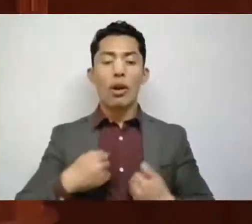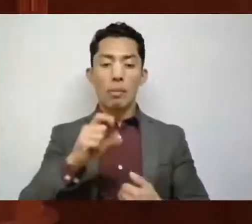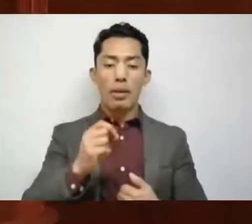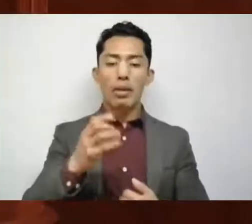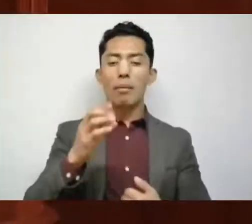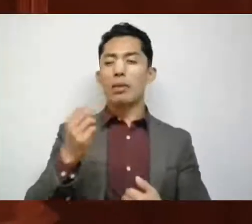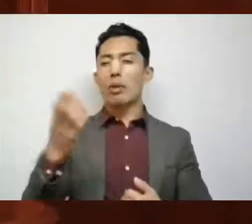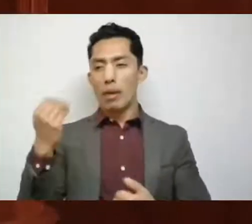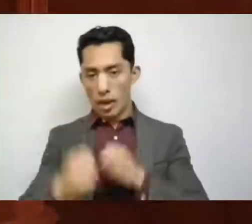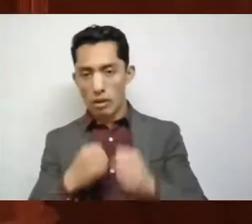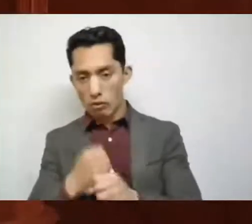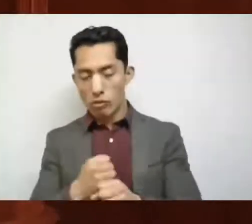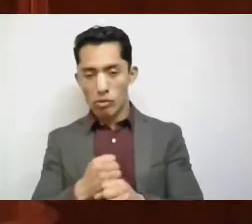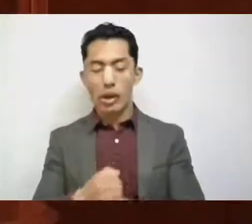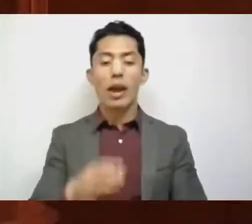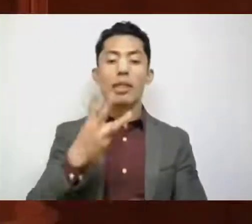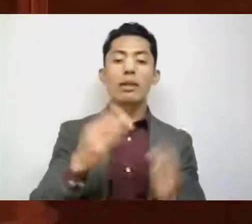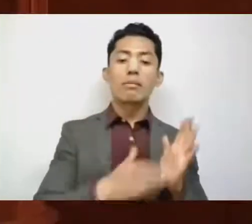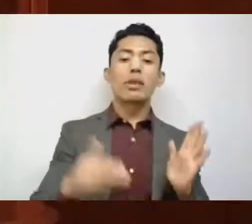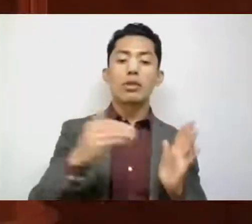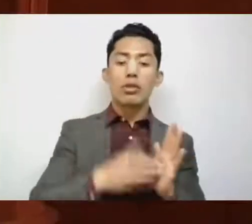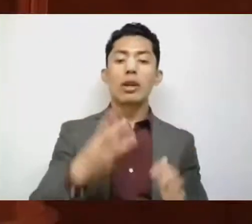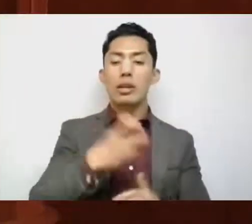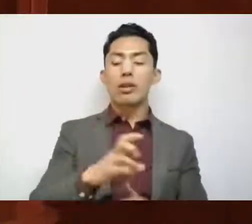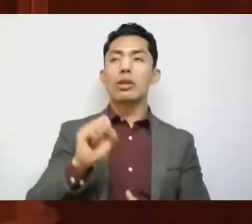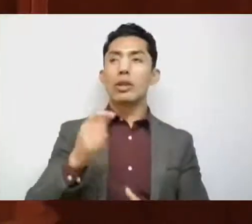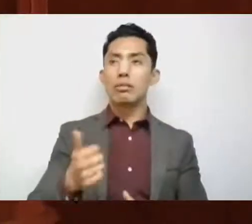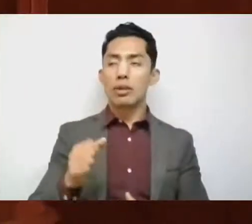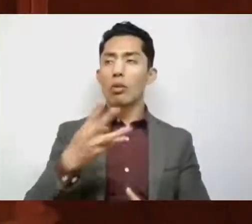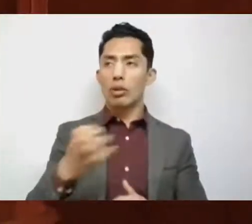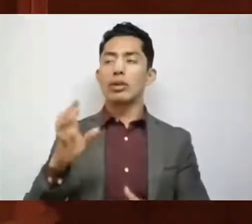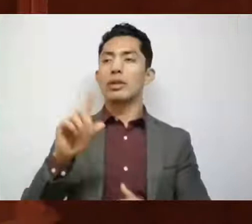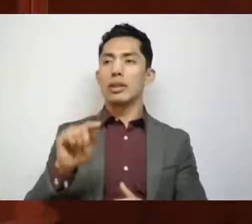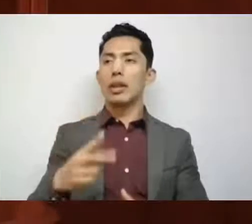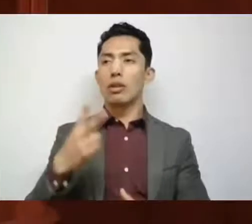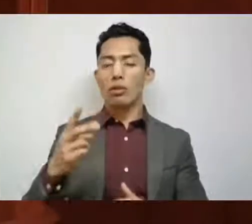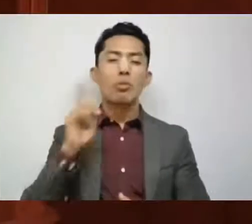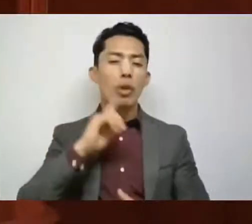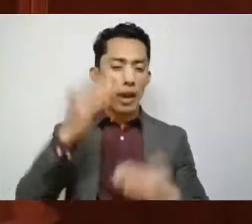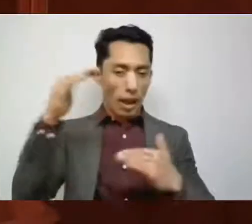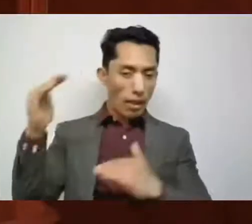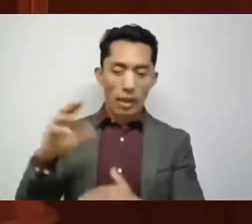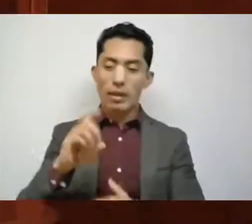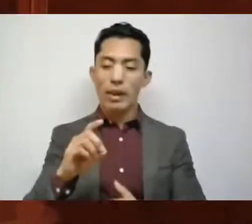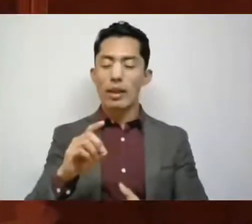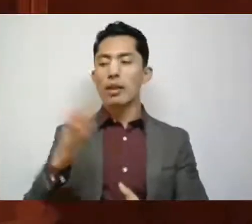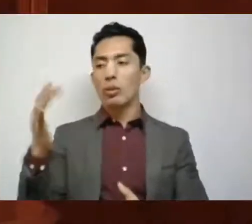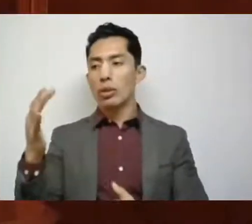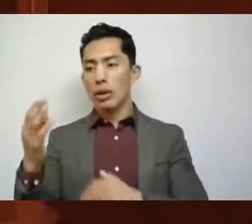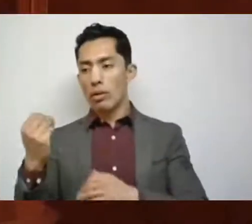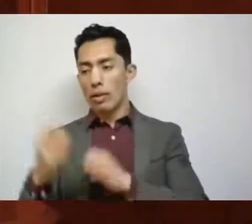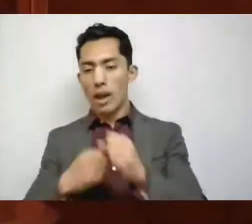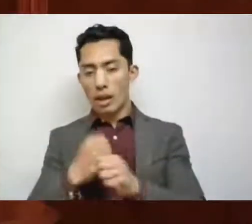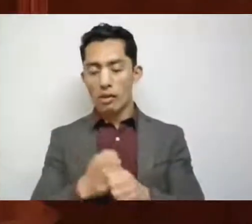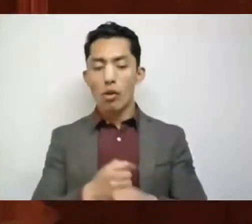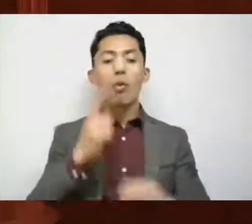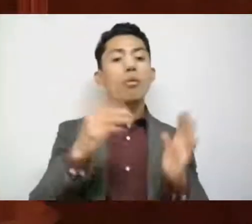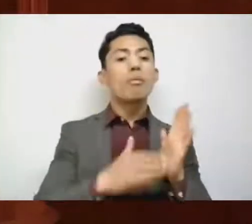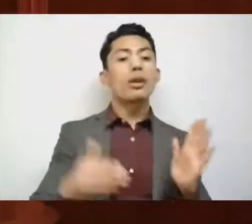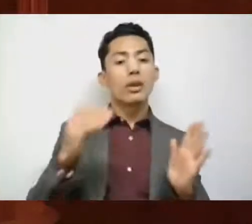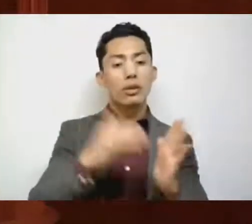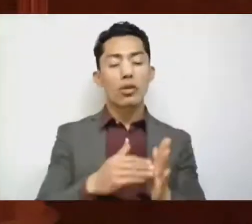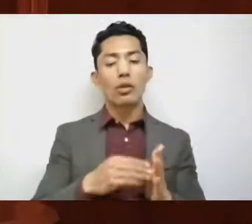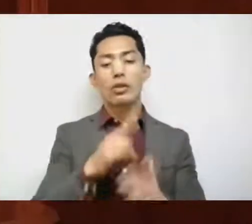años, tres millones 706 mil 472 adultas de 30 y 59 años y un millón